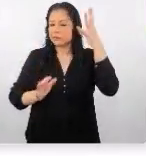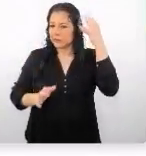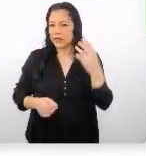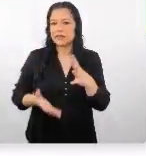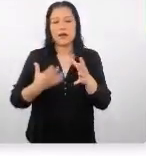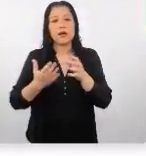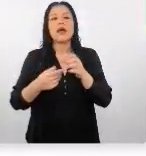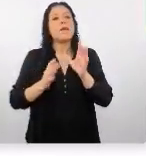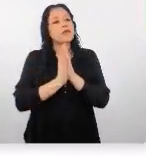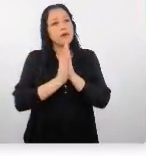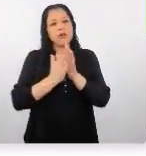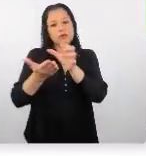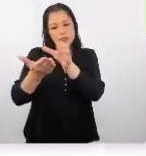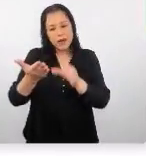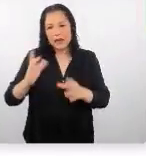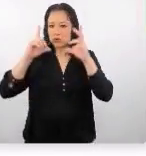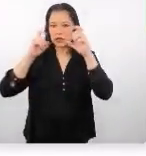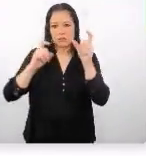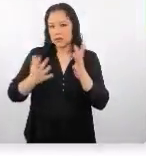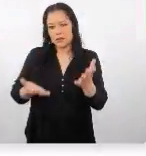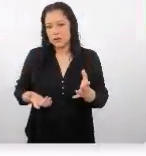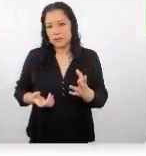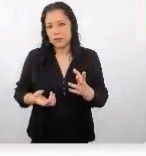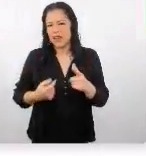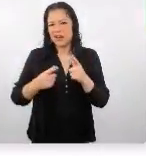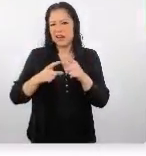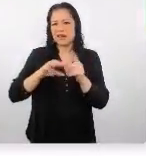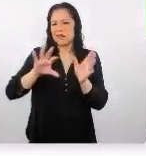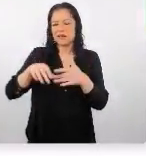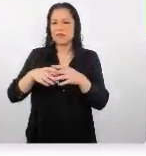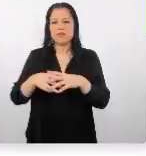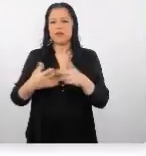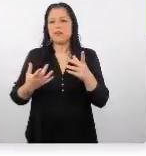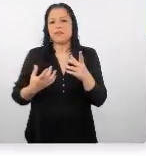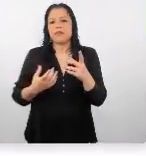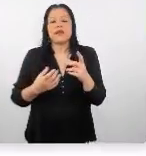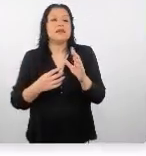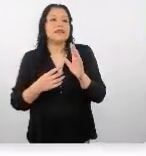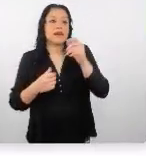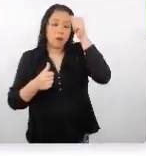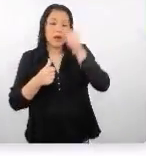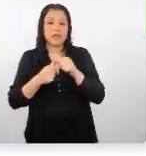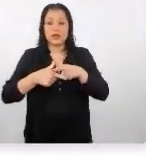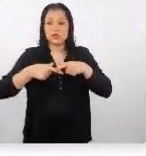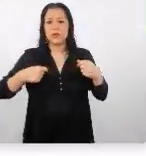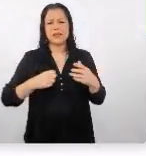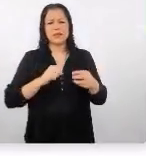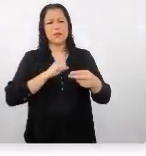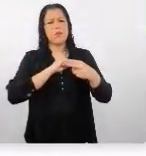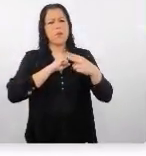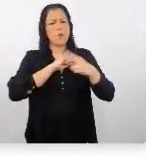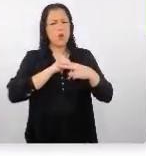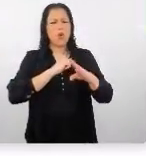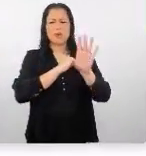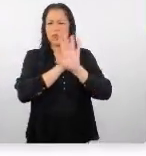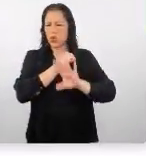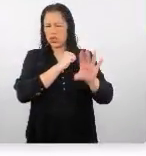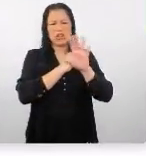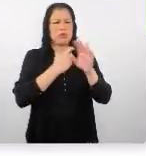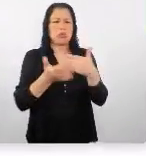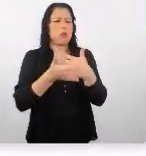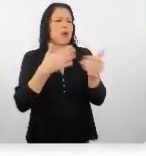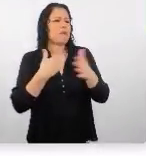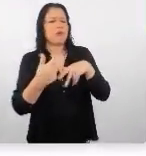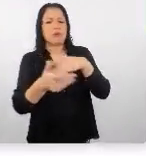celular su GoPro no le interesa porque él no mide ese peligro porque resulta que en su zona es muy seguro en su país es muy seguro eso porque